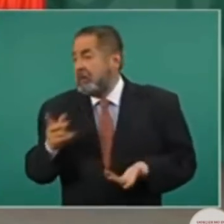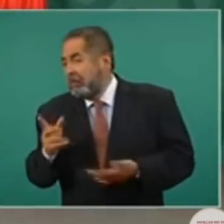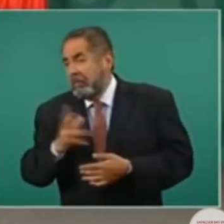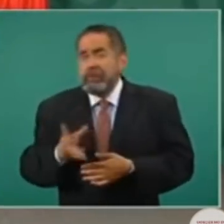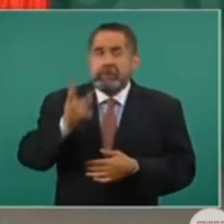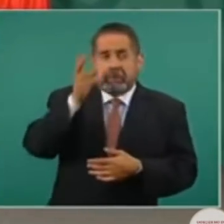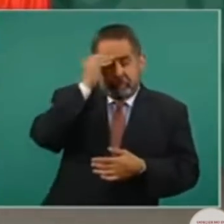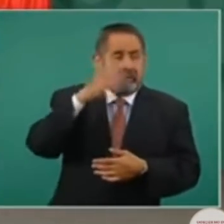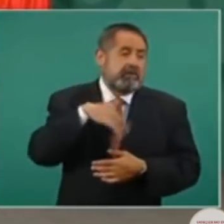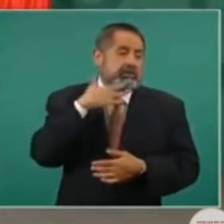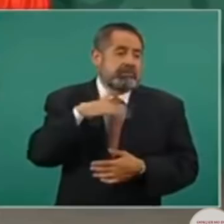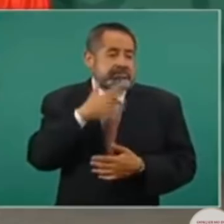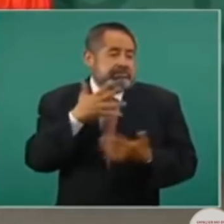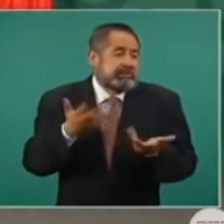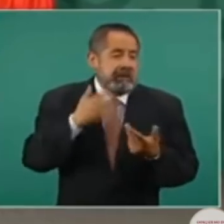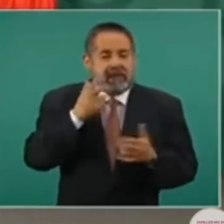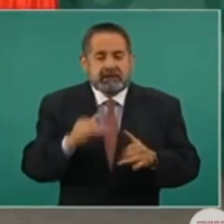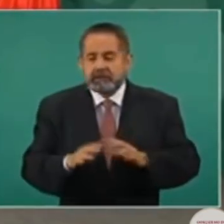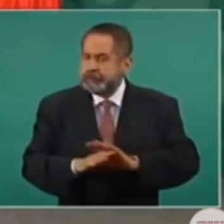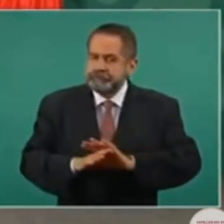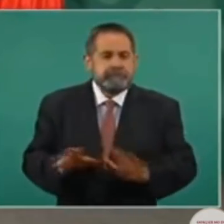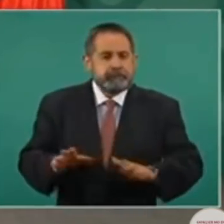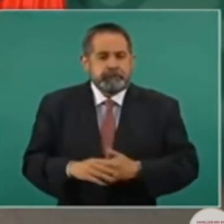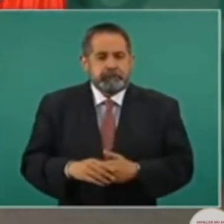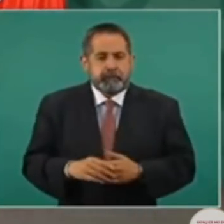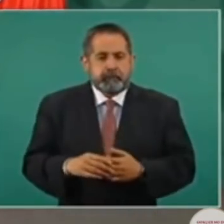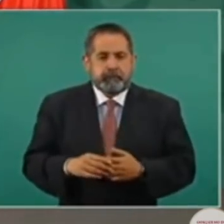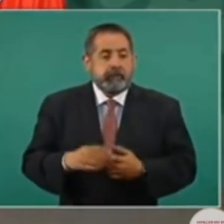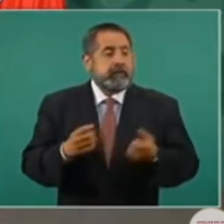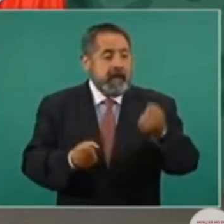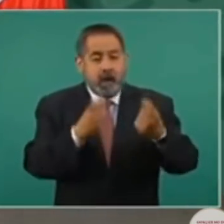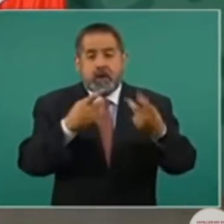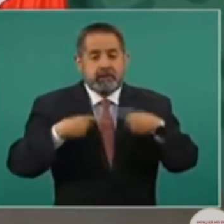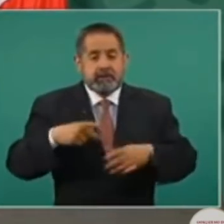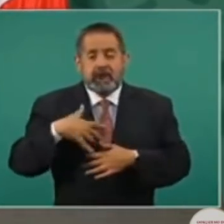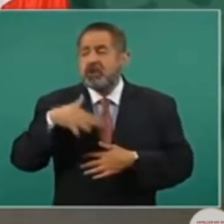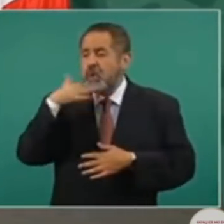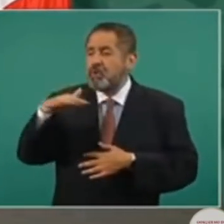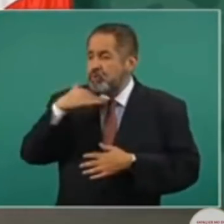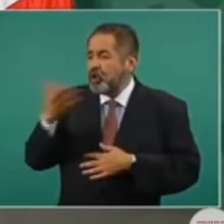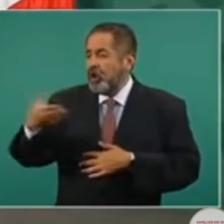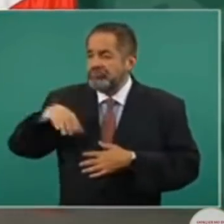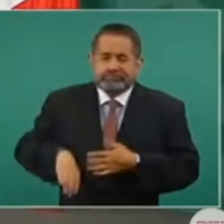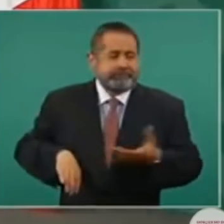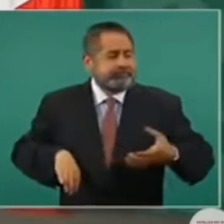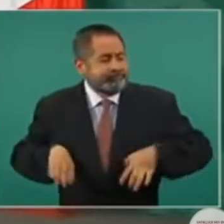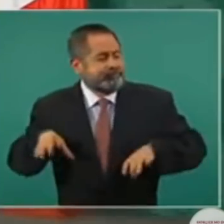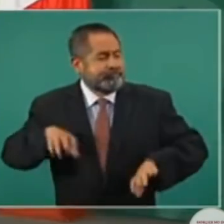Hay quienes están molestos porque vivían de eso. De la corrupción.